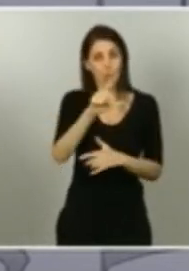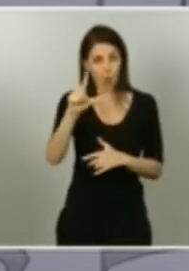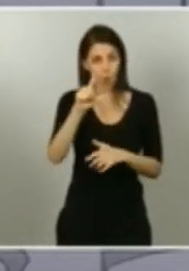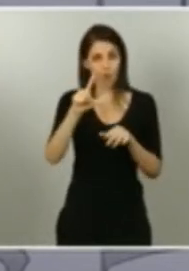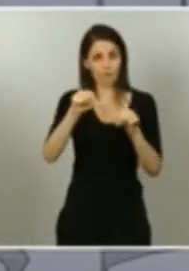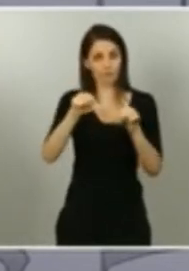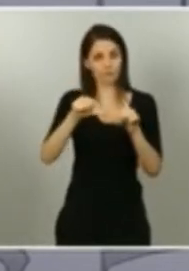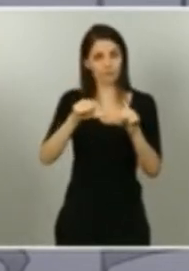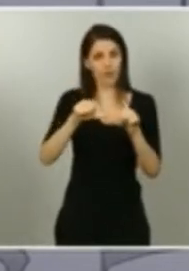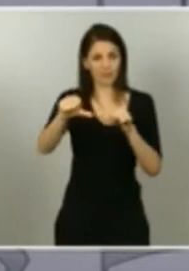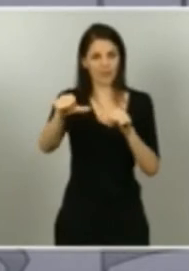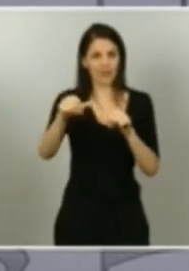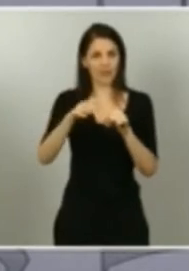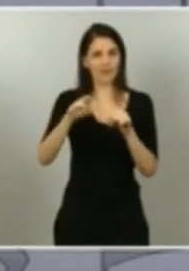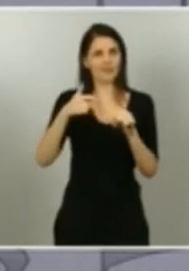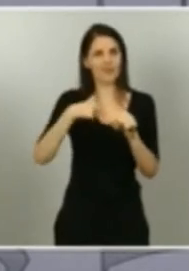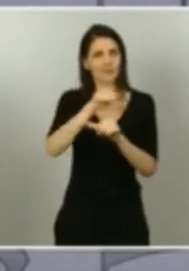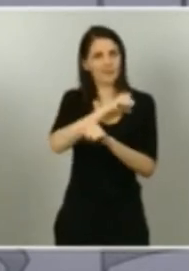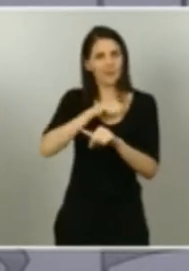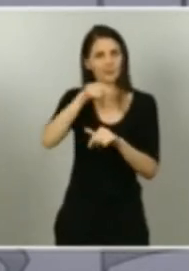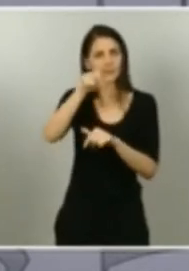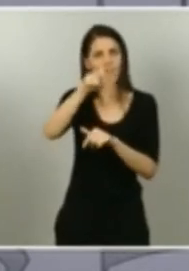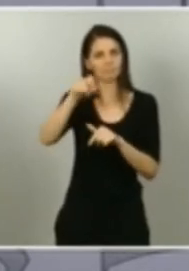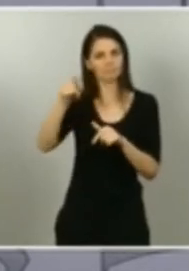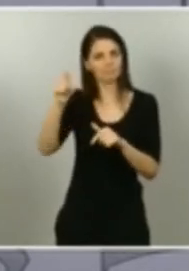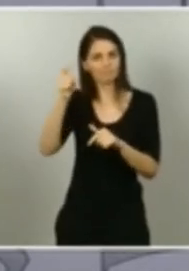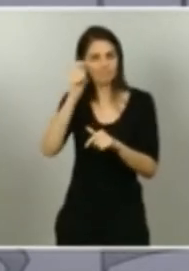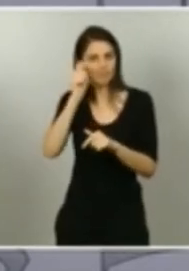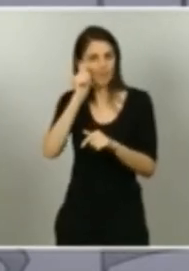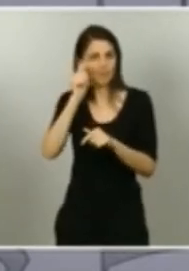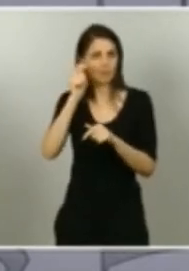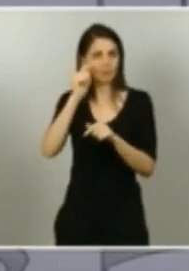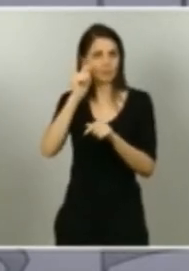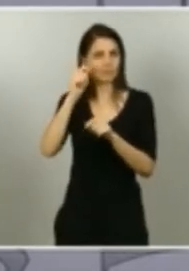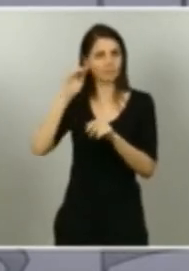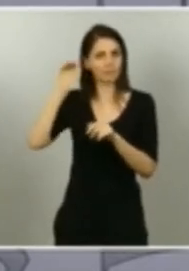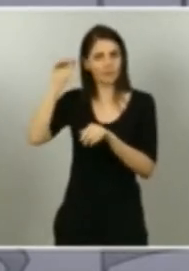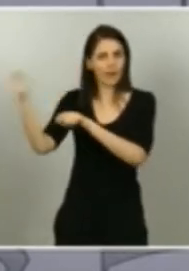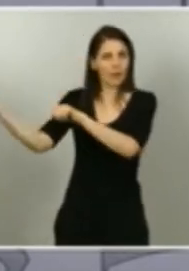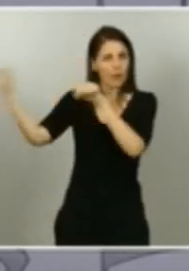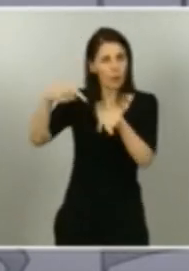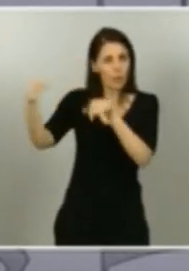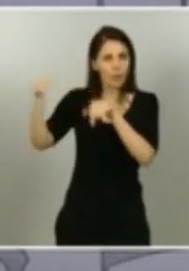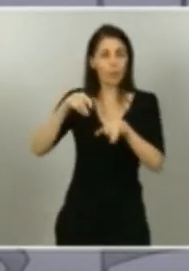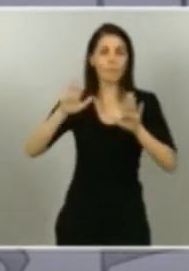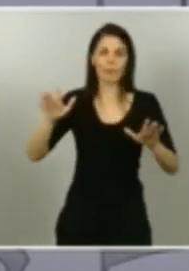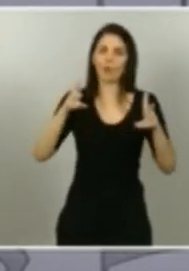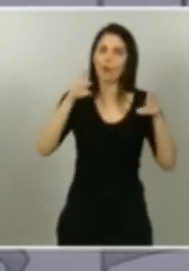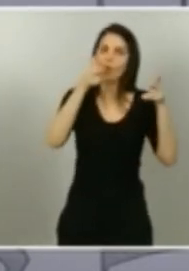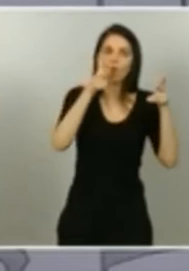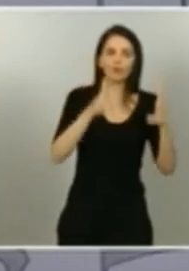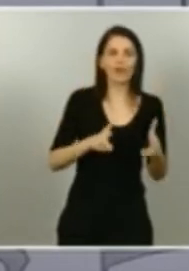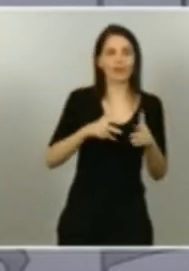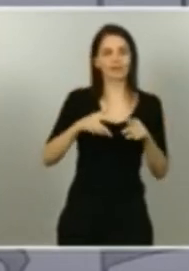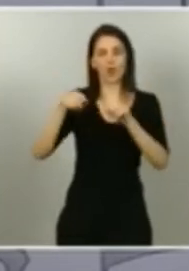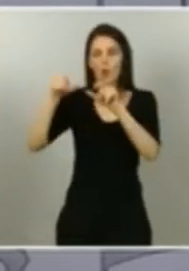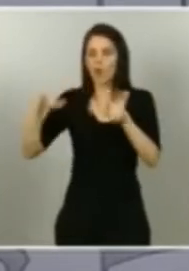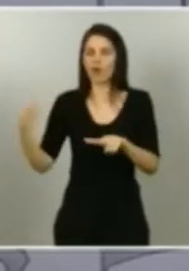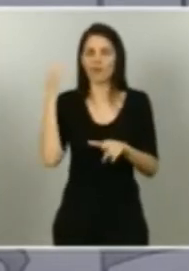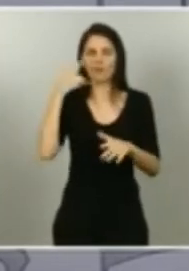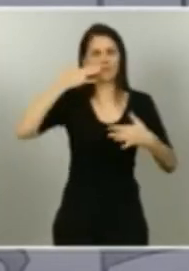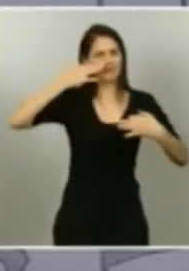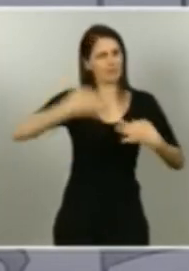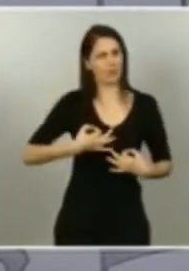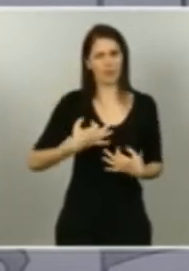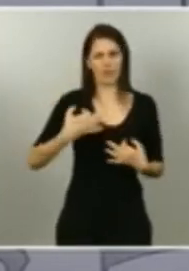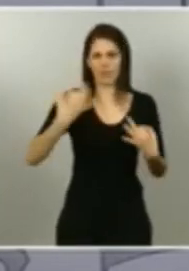nuestros hoteles y locales lo más seguros posibles. Van a volver a poder disfrutar de nuestro clima de nuestra naturaleza de